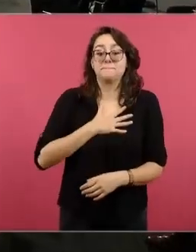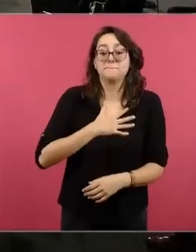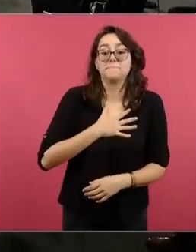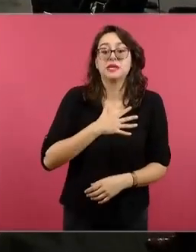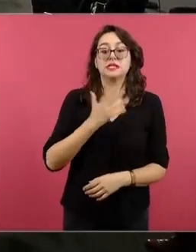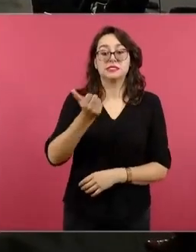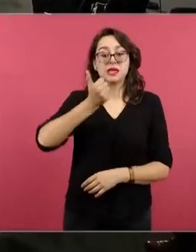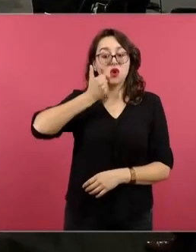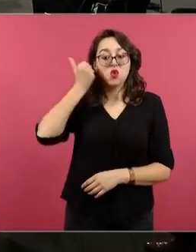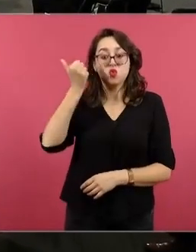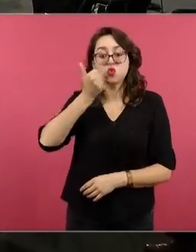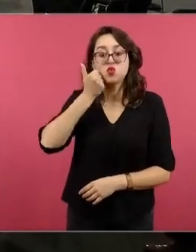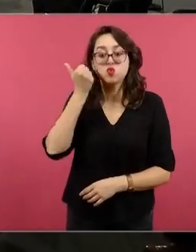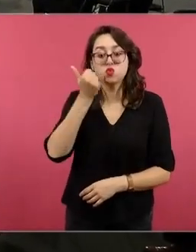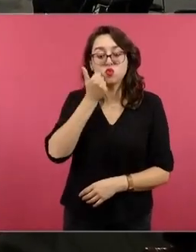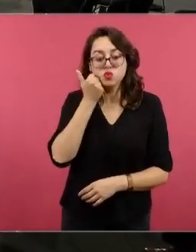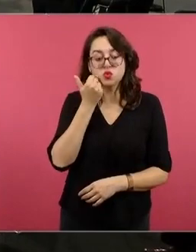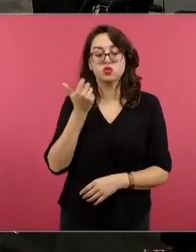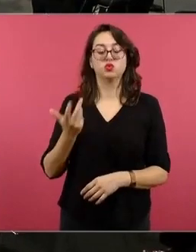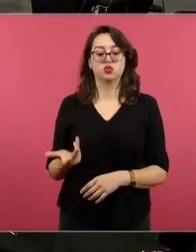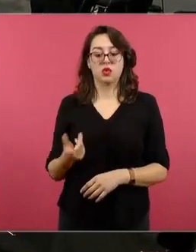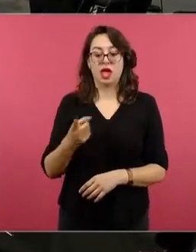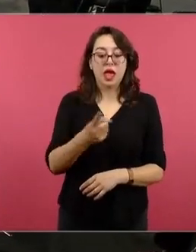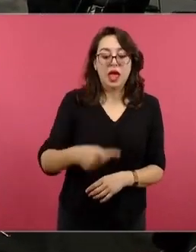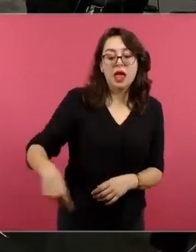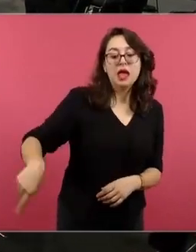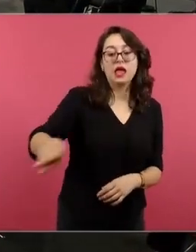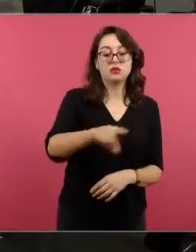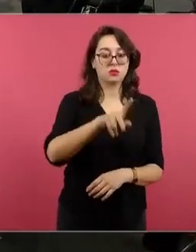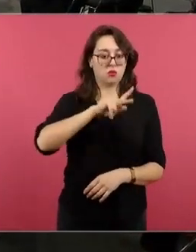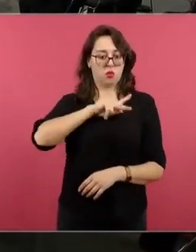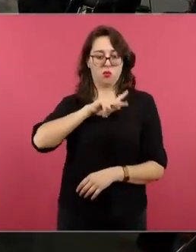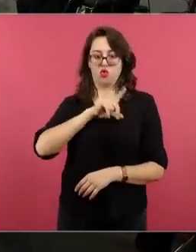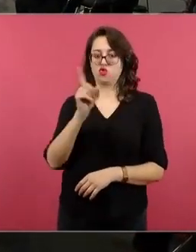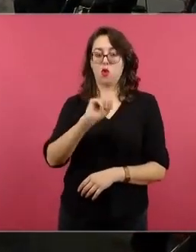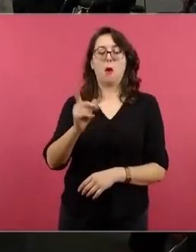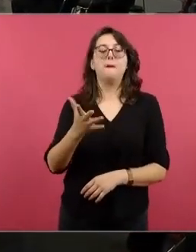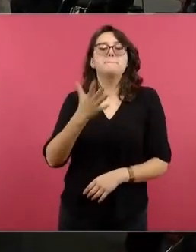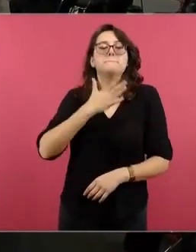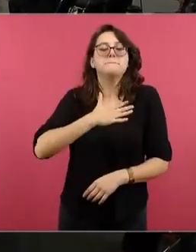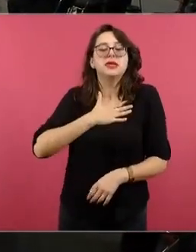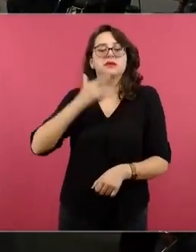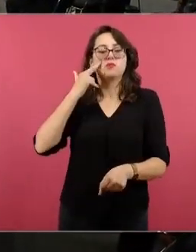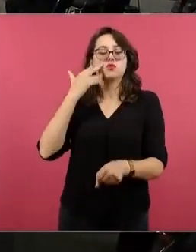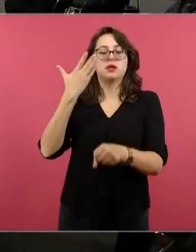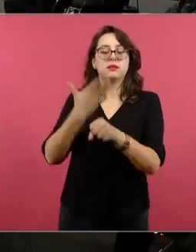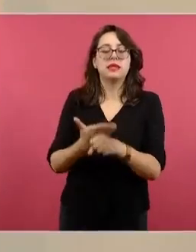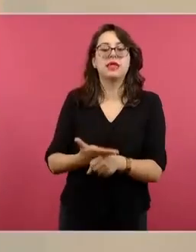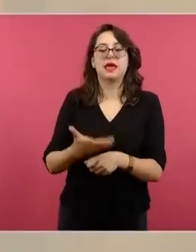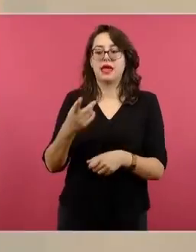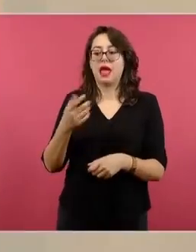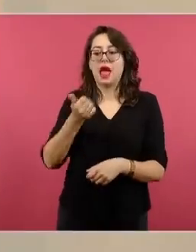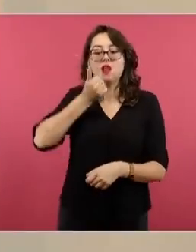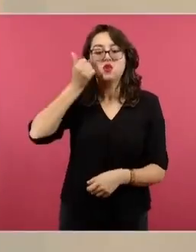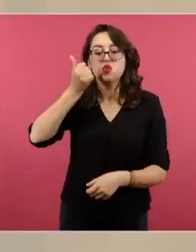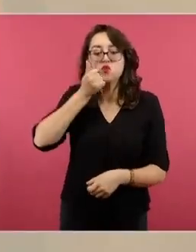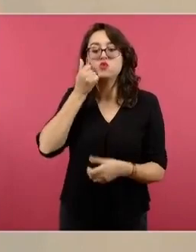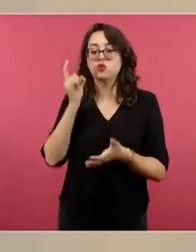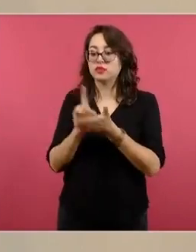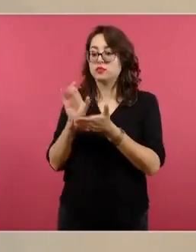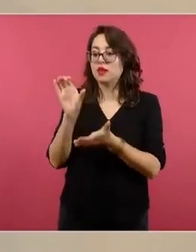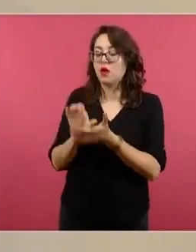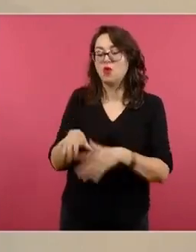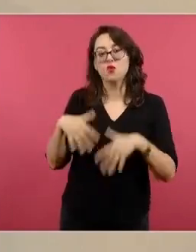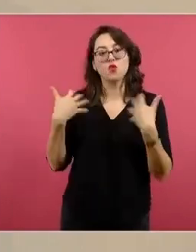un ejercicio de posesión, sino de responsabilidad y compromiso del área de educación especial, tienen un nivel sensorial